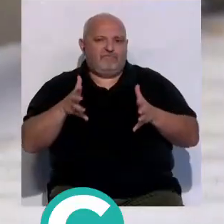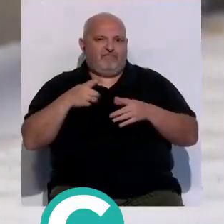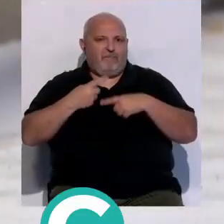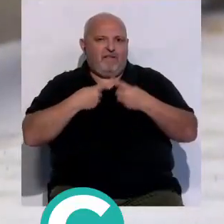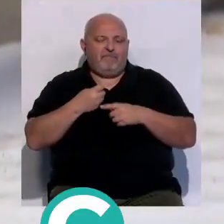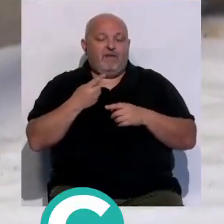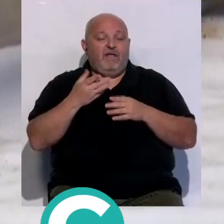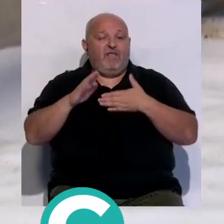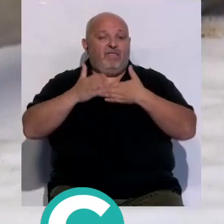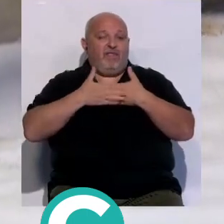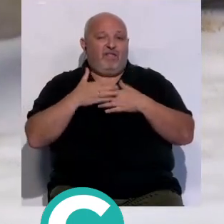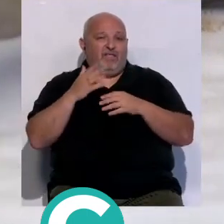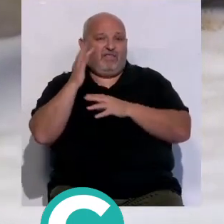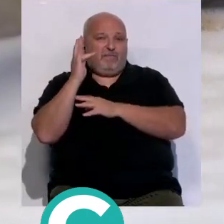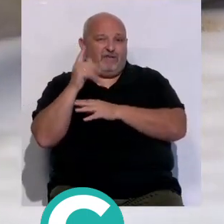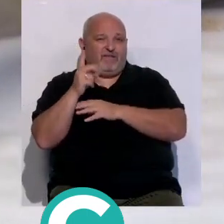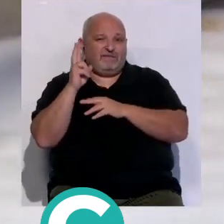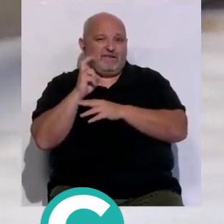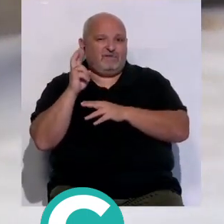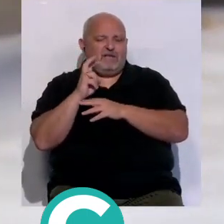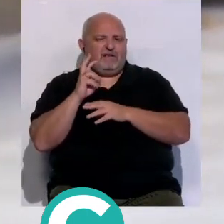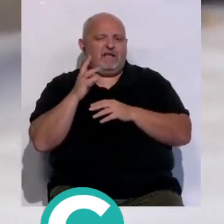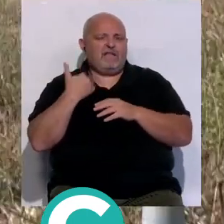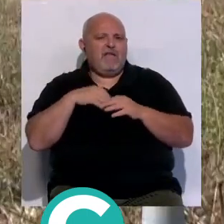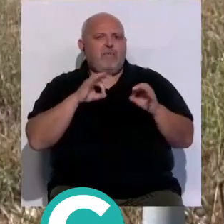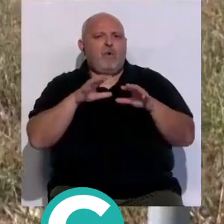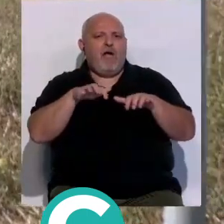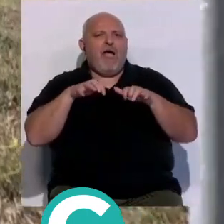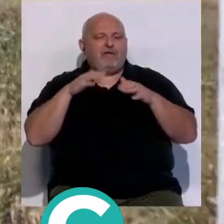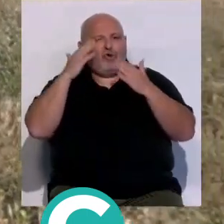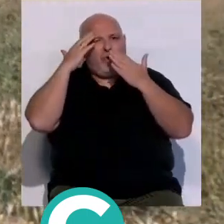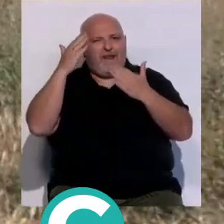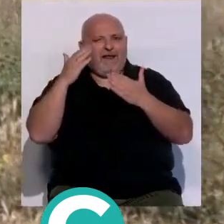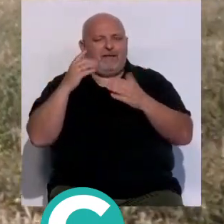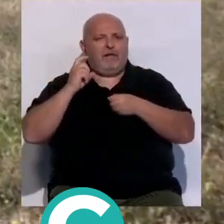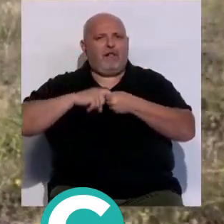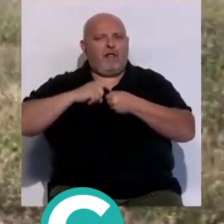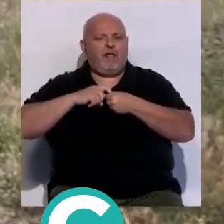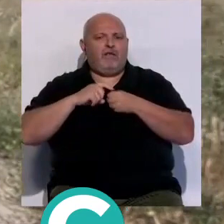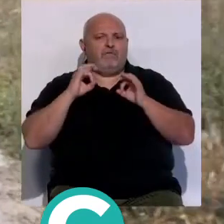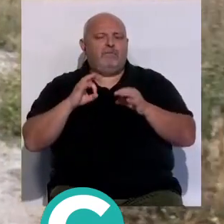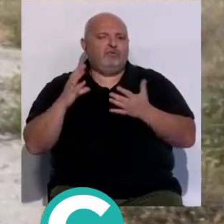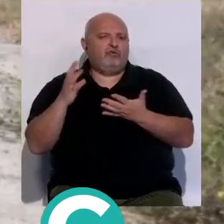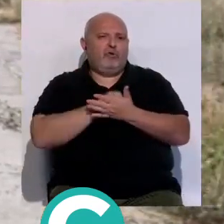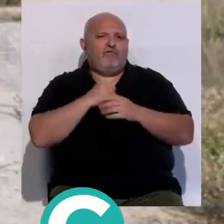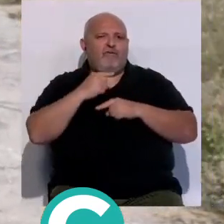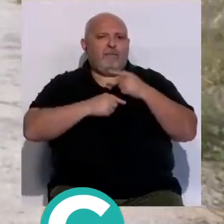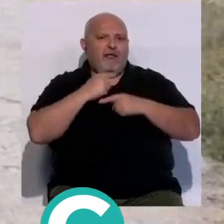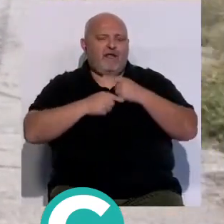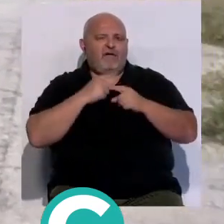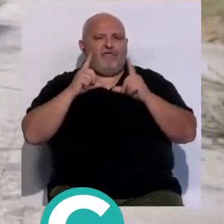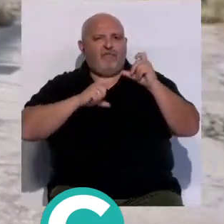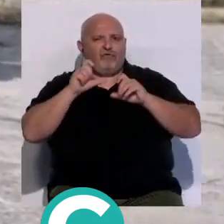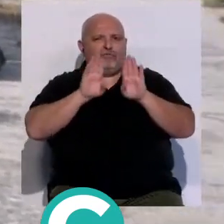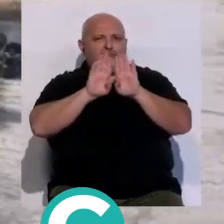con motivo del cierre del cementerio desde la plataforma trabajan ya en un acto de homenaje donde participen de forma activa los familiares con